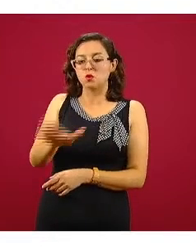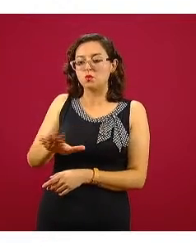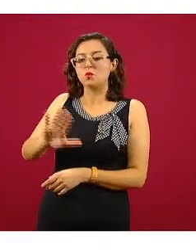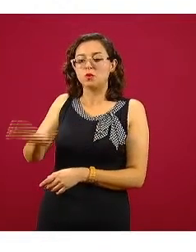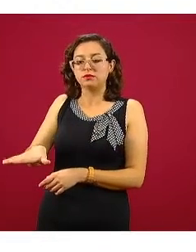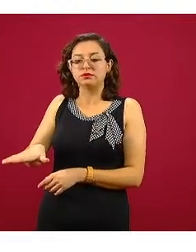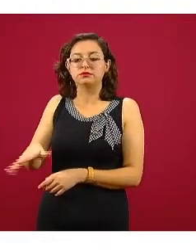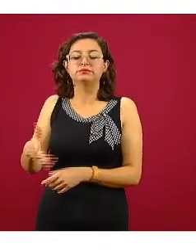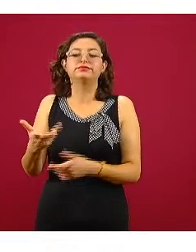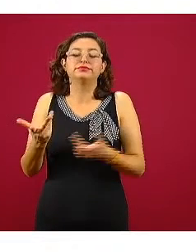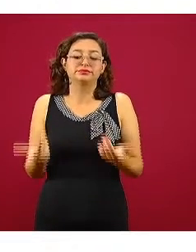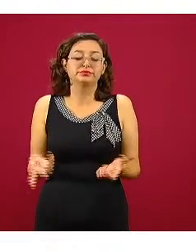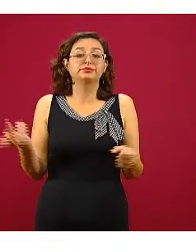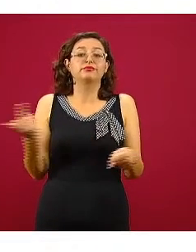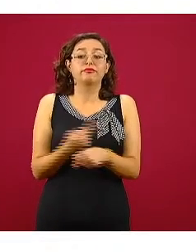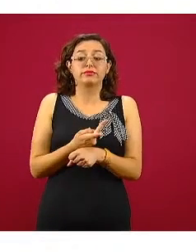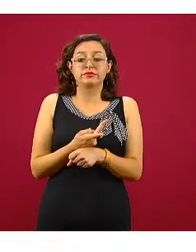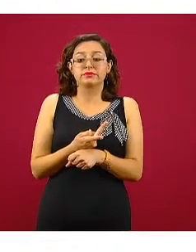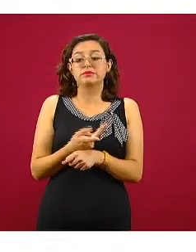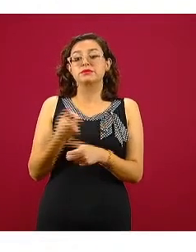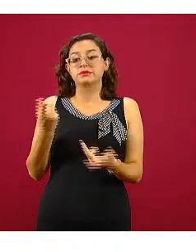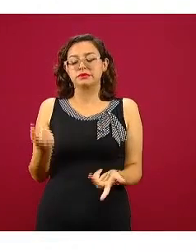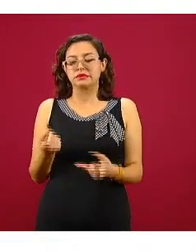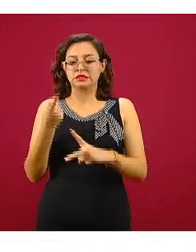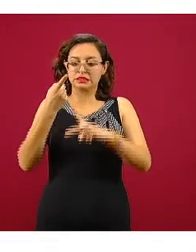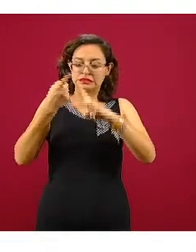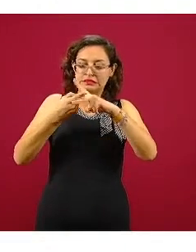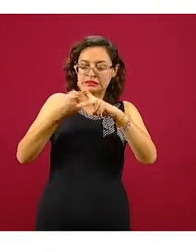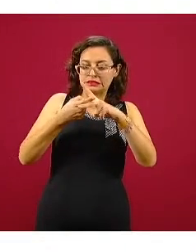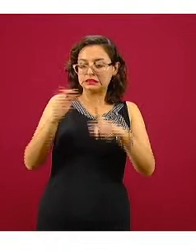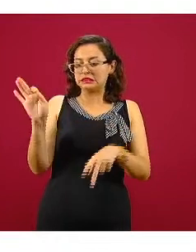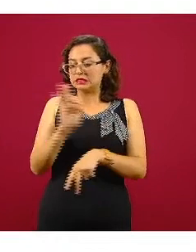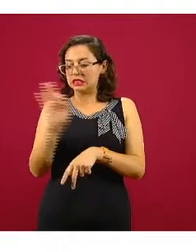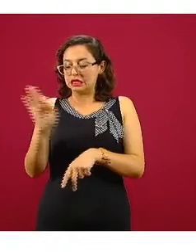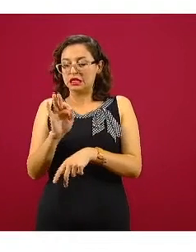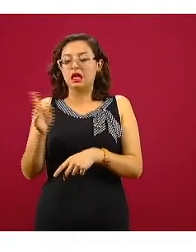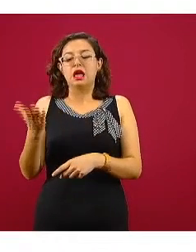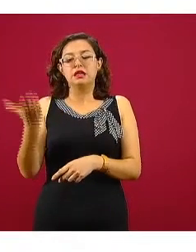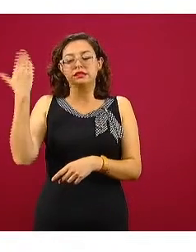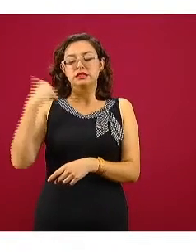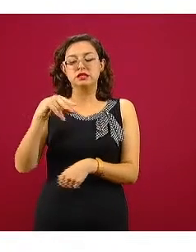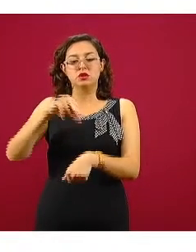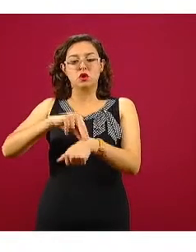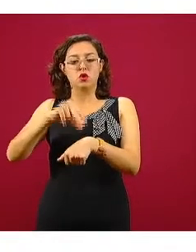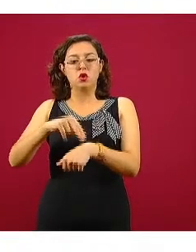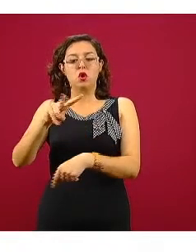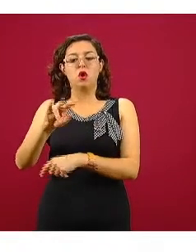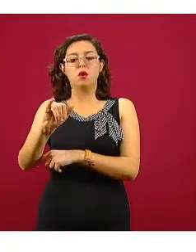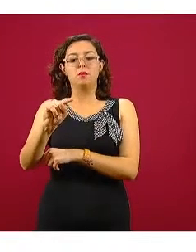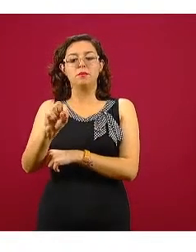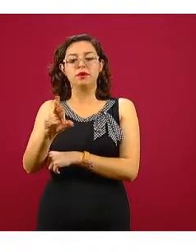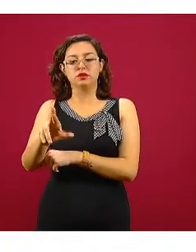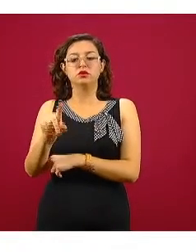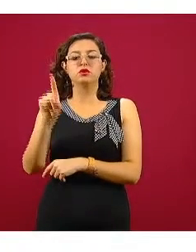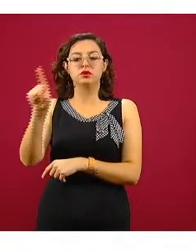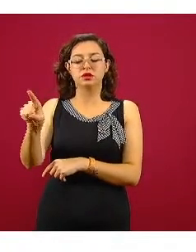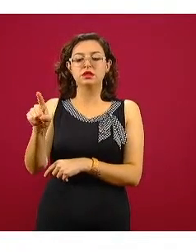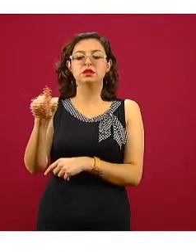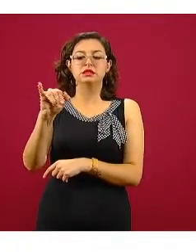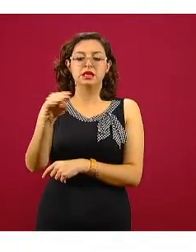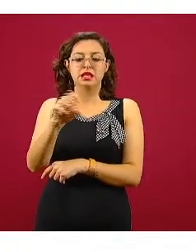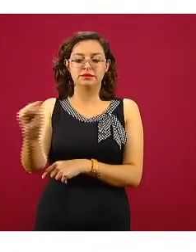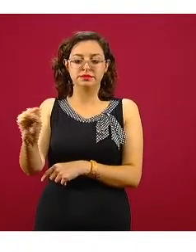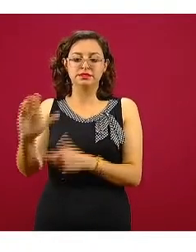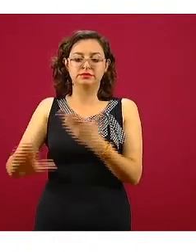alimentó esta calculadora de riesgo que nos presentó el doctor Víctor Borja del Instituto Mexicano del Seguro Social